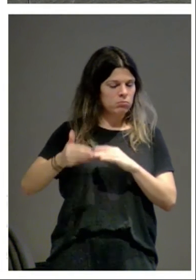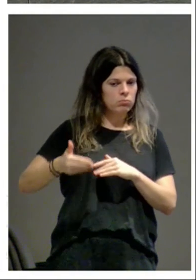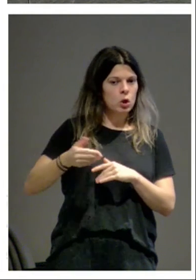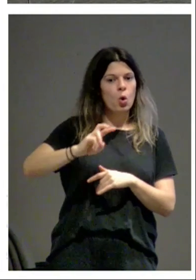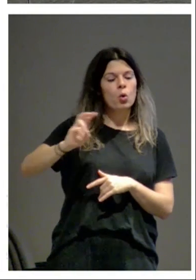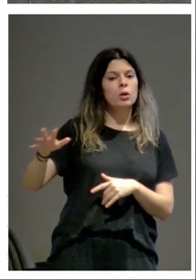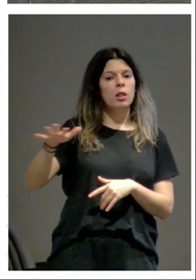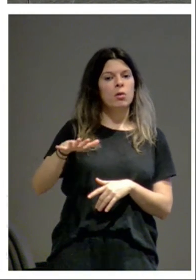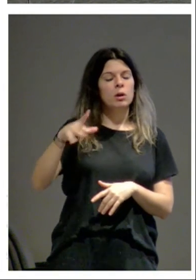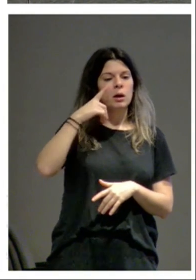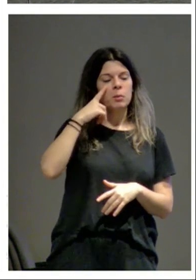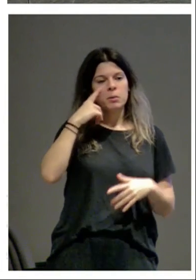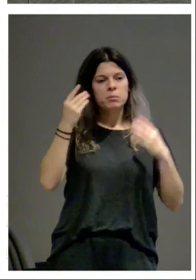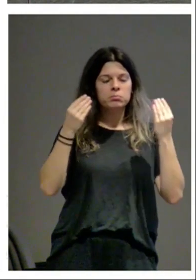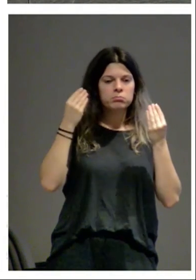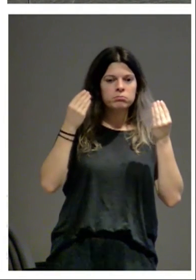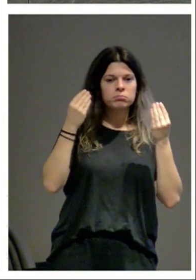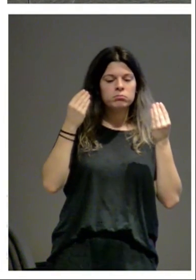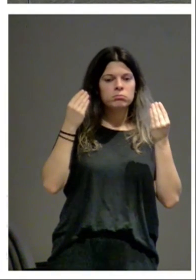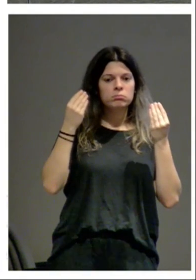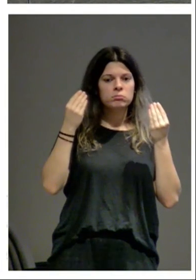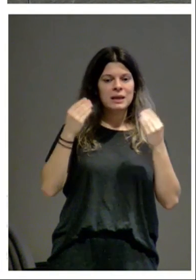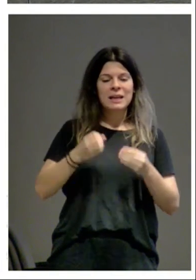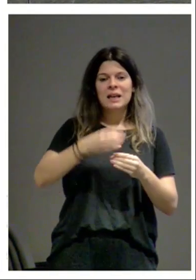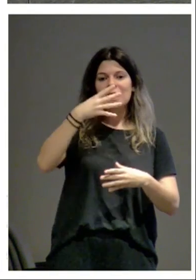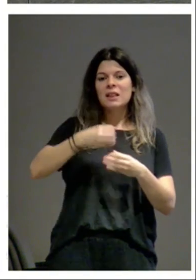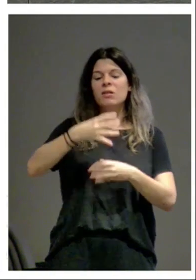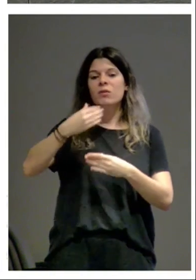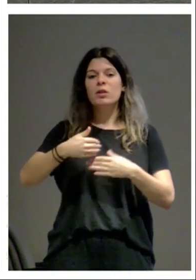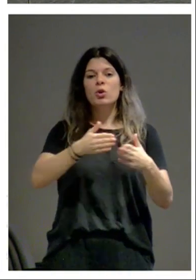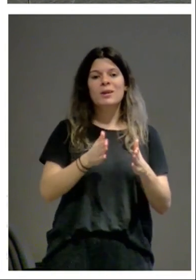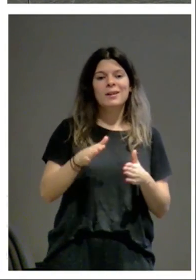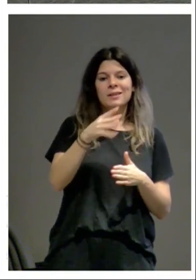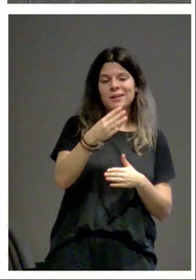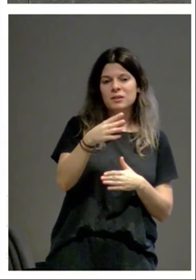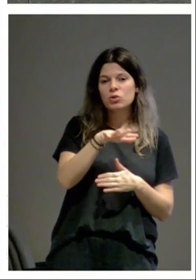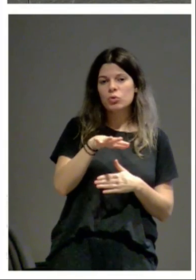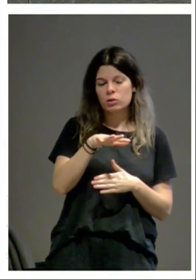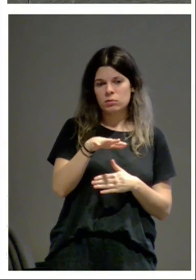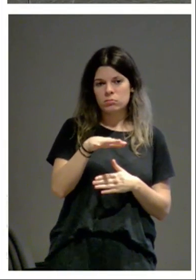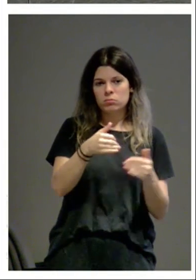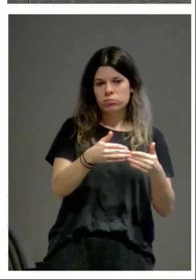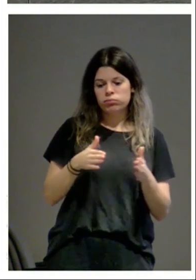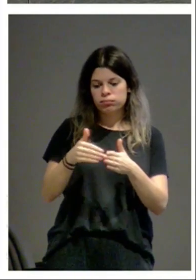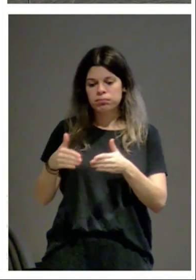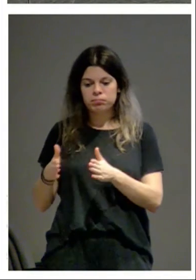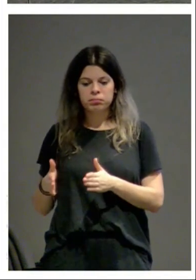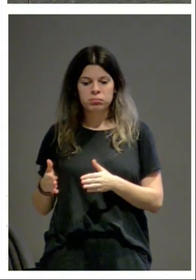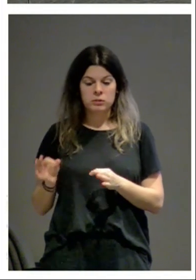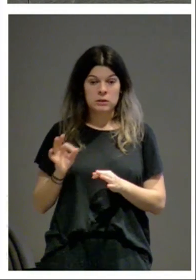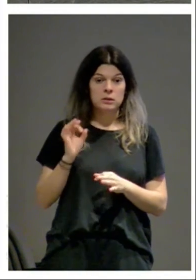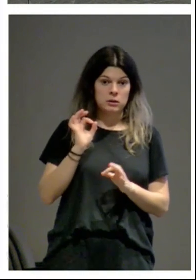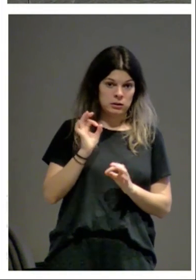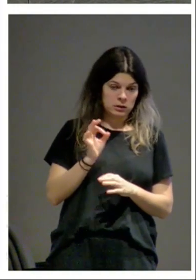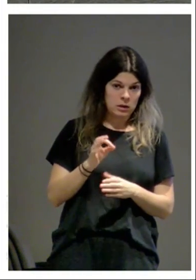irán ustedes mirando y pensando ¿dónde tenemos edificios con tres naves en el románico navarro? pues sí las abadías